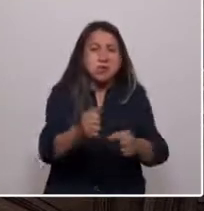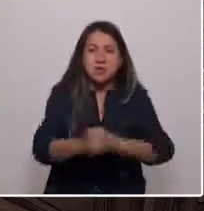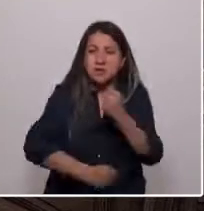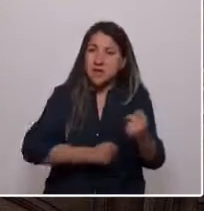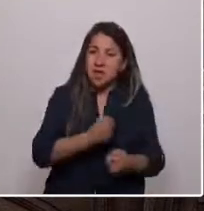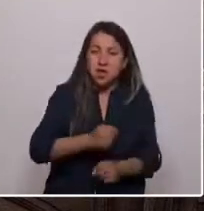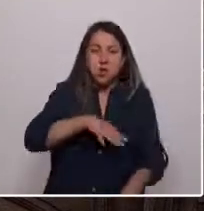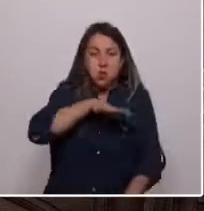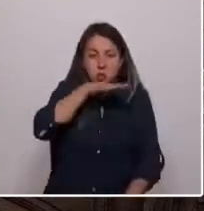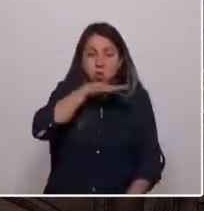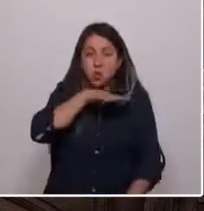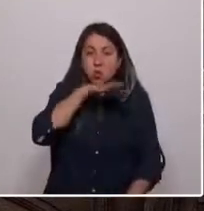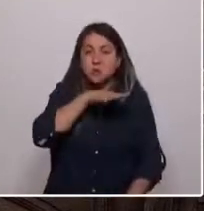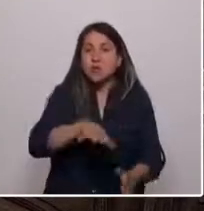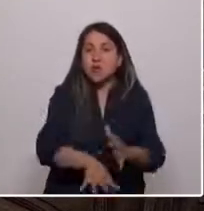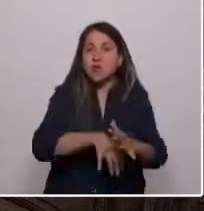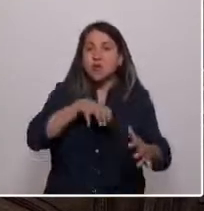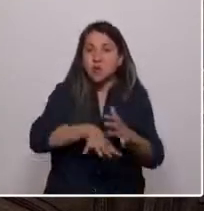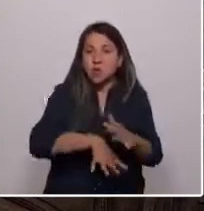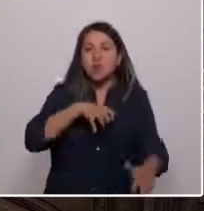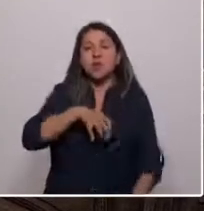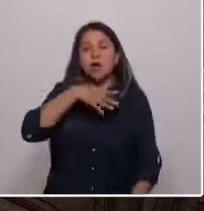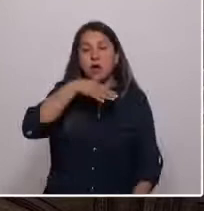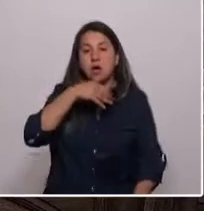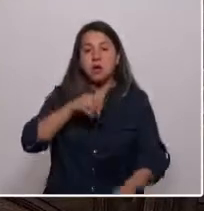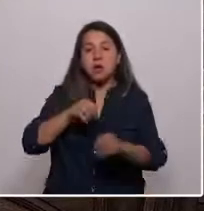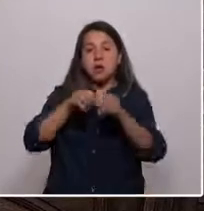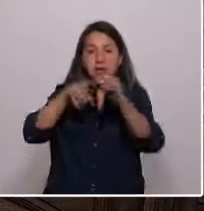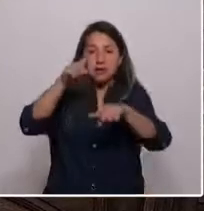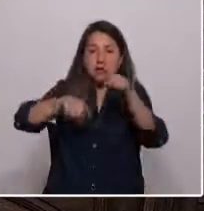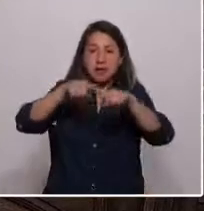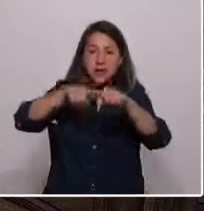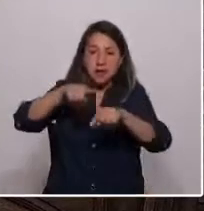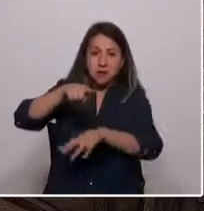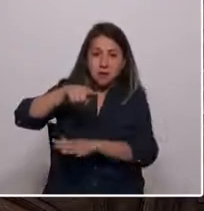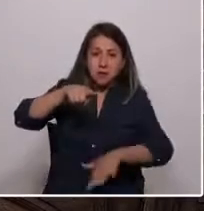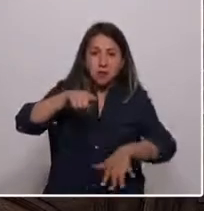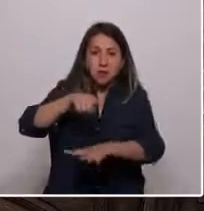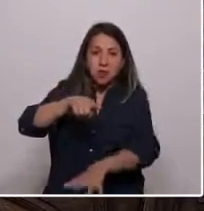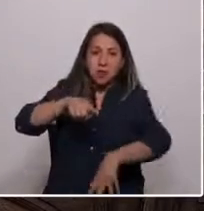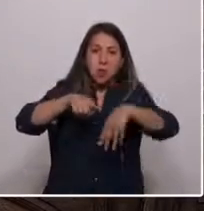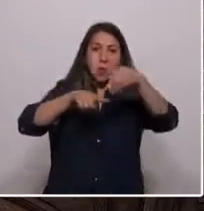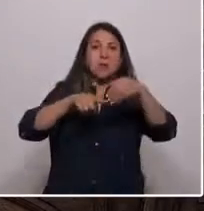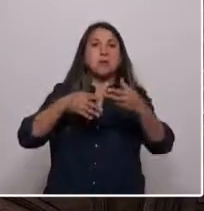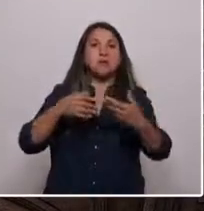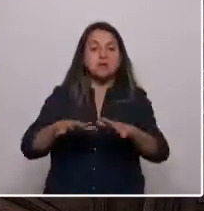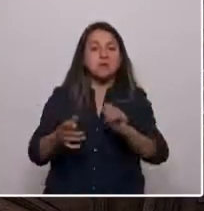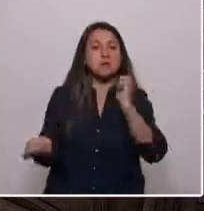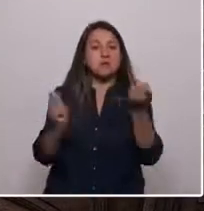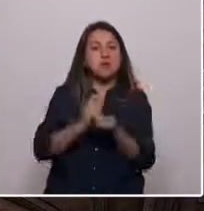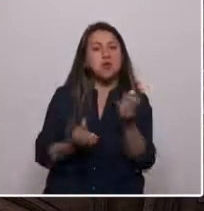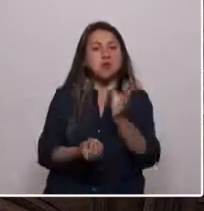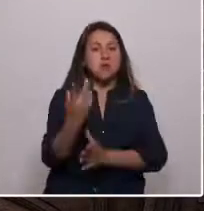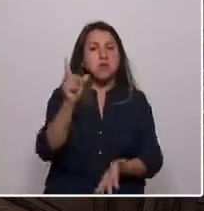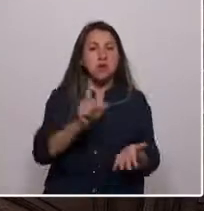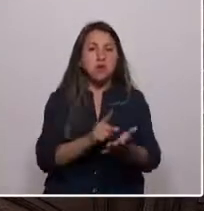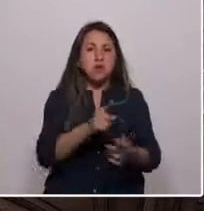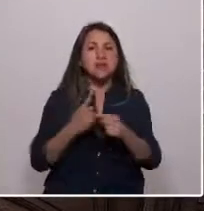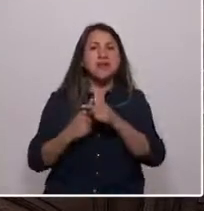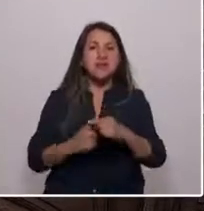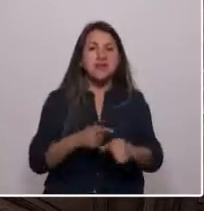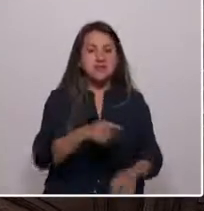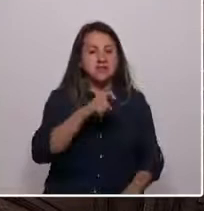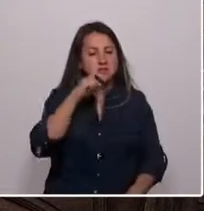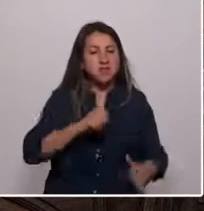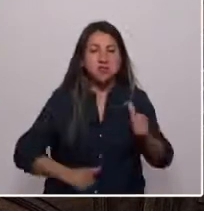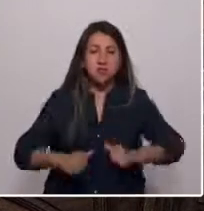agua y de contaminación de nuestras napas subterráneas y del aire, transformando nuestros territorios en nuevas zonas de sacrificio, donde no existe